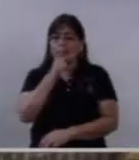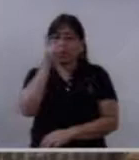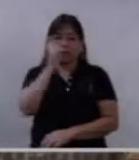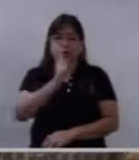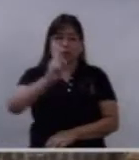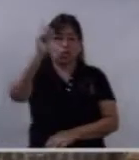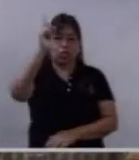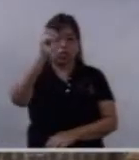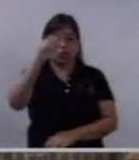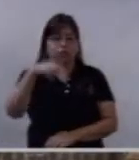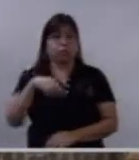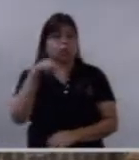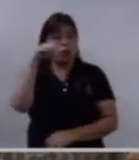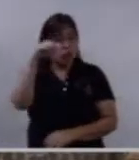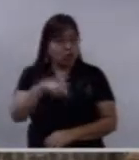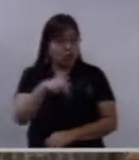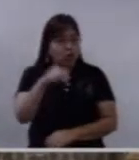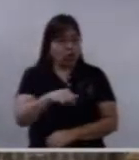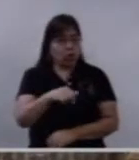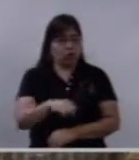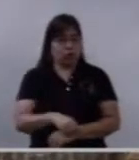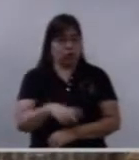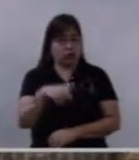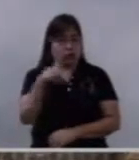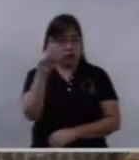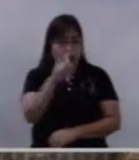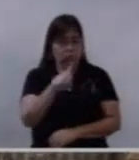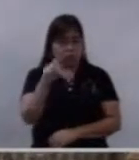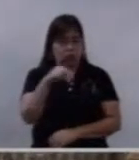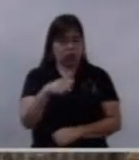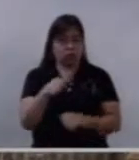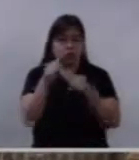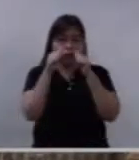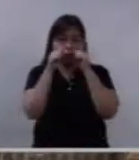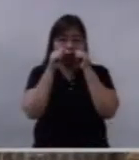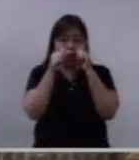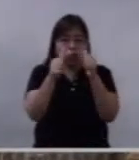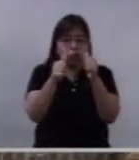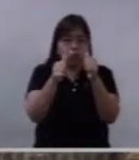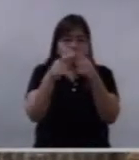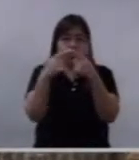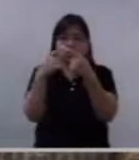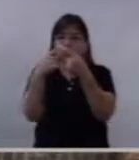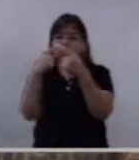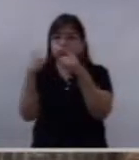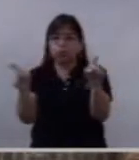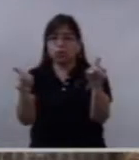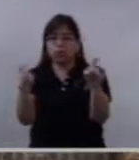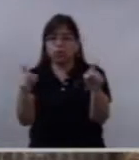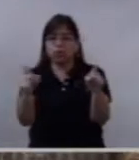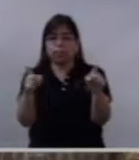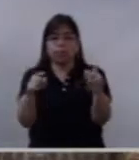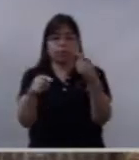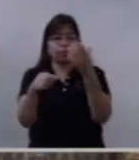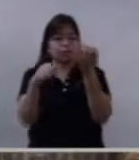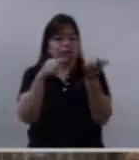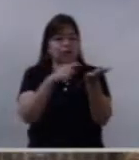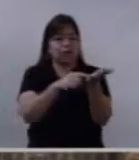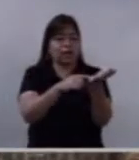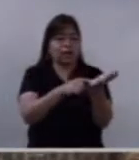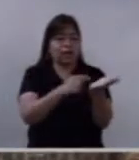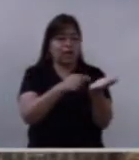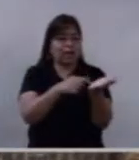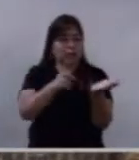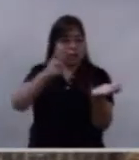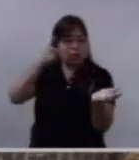Y ahora, oímos el otro ángulo del modo de ser de Pedro.